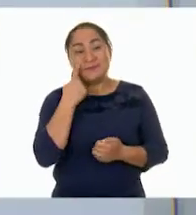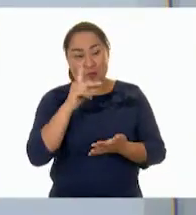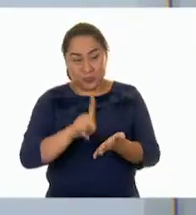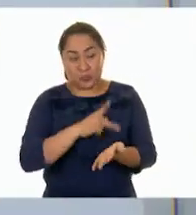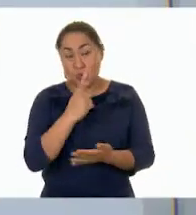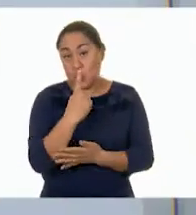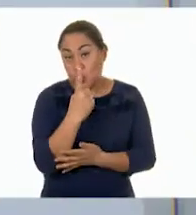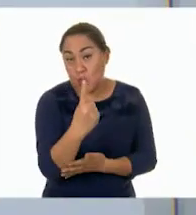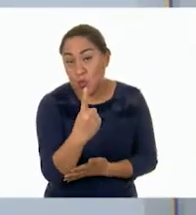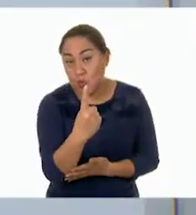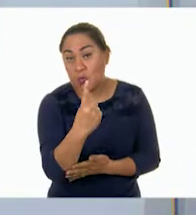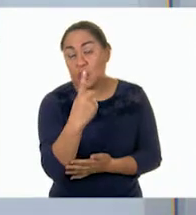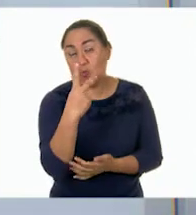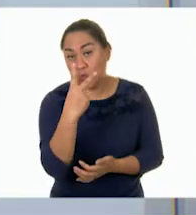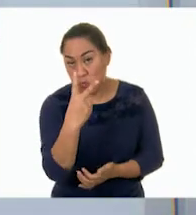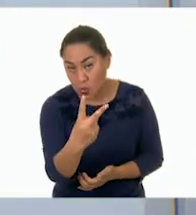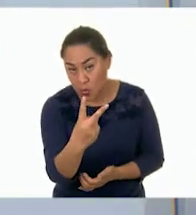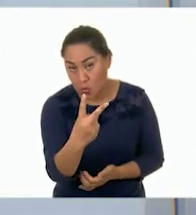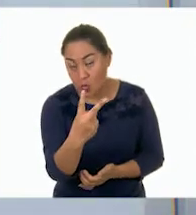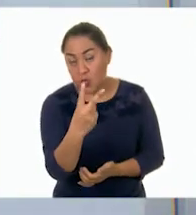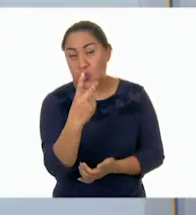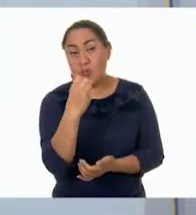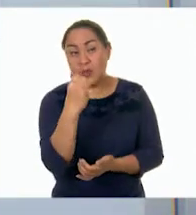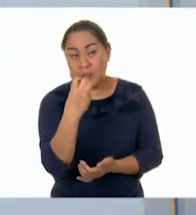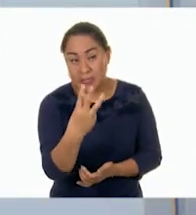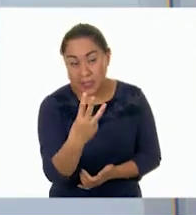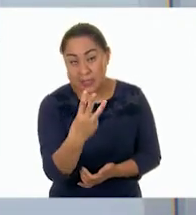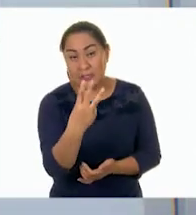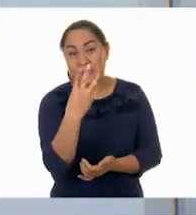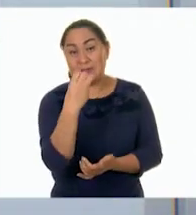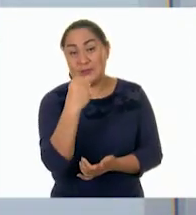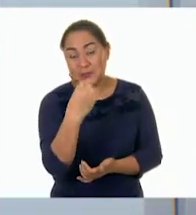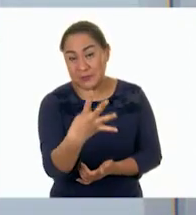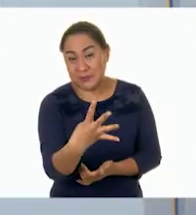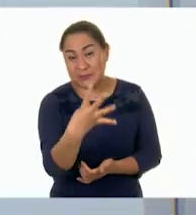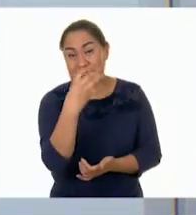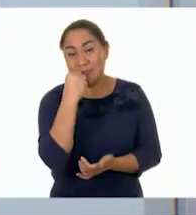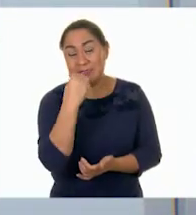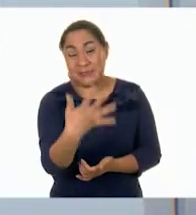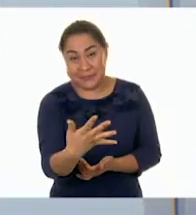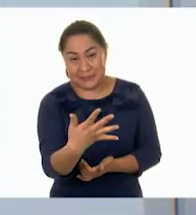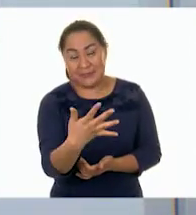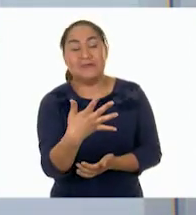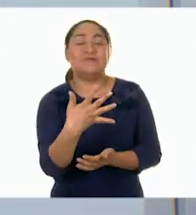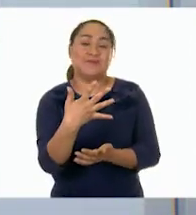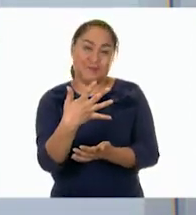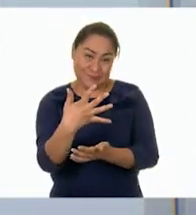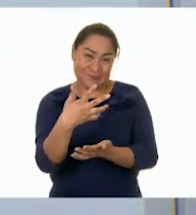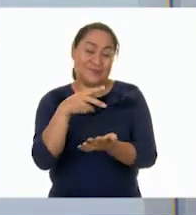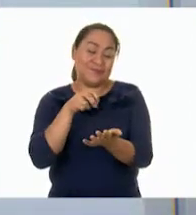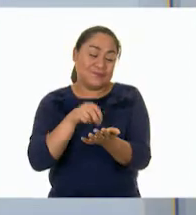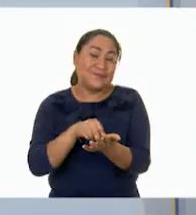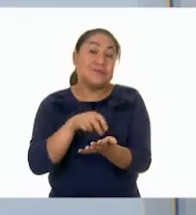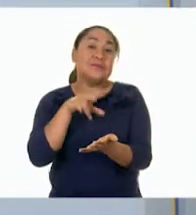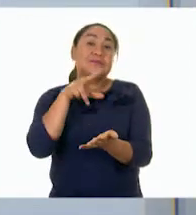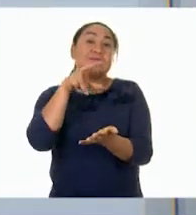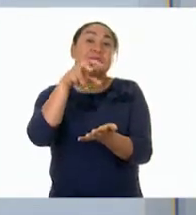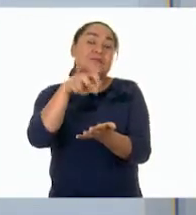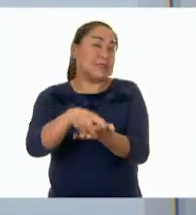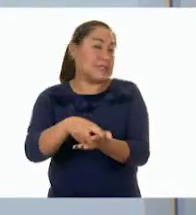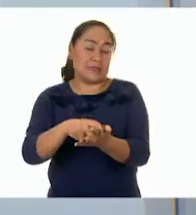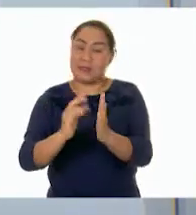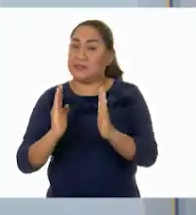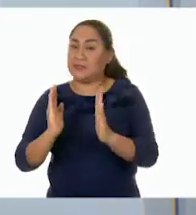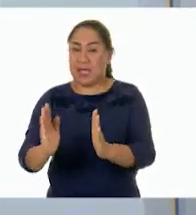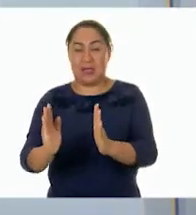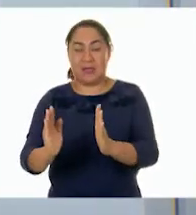tenemos uno, dos, tres, cuatro, cinco. Quiere decir que hasta aquí